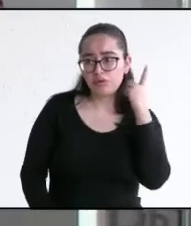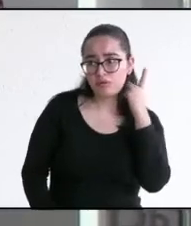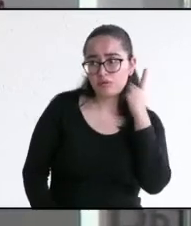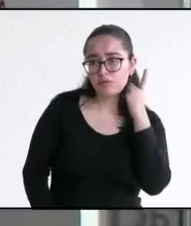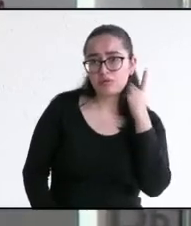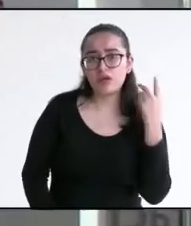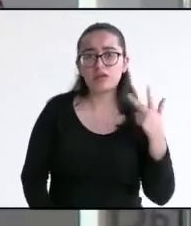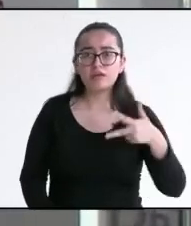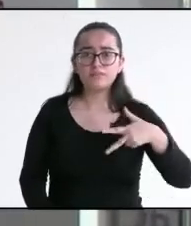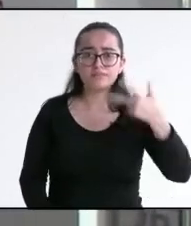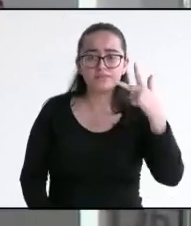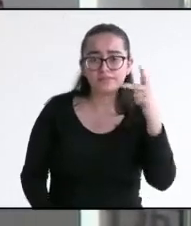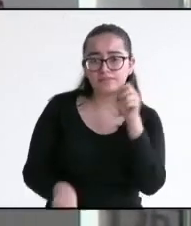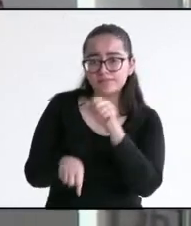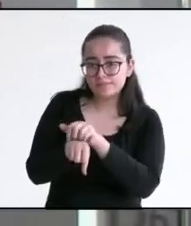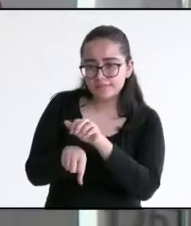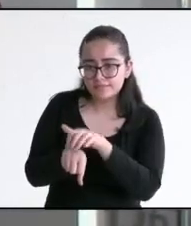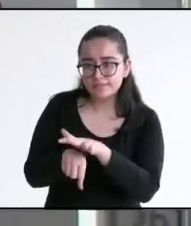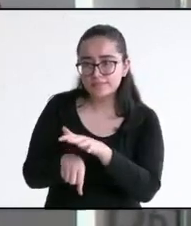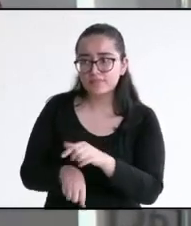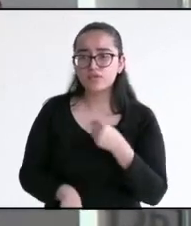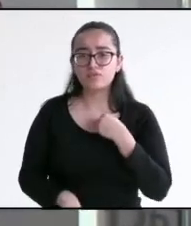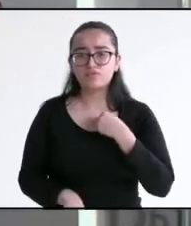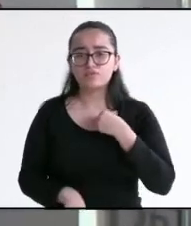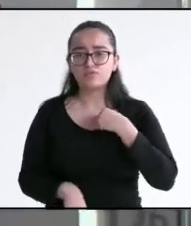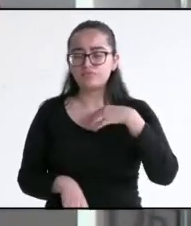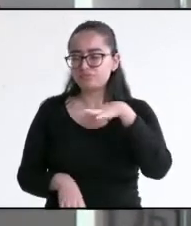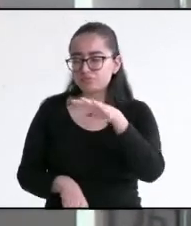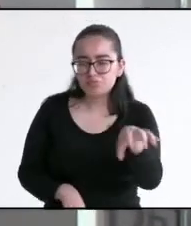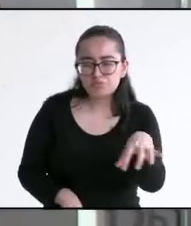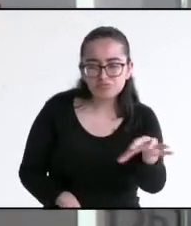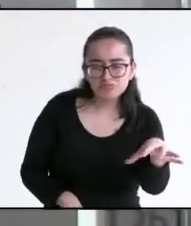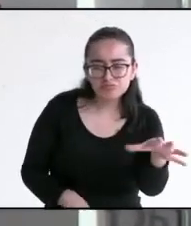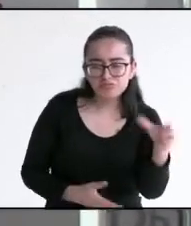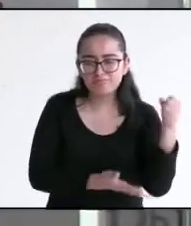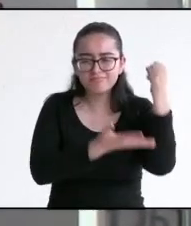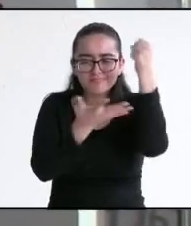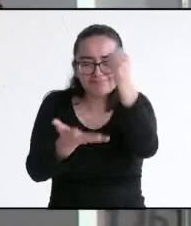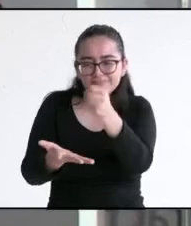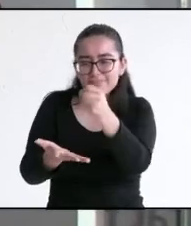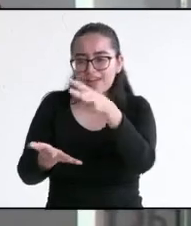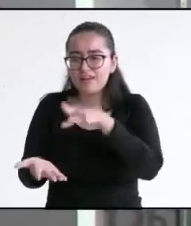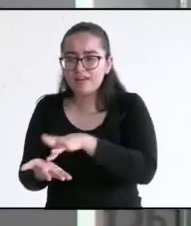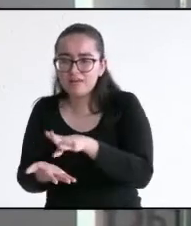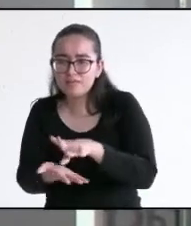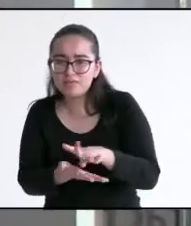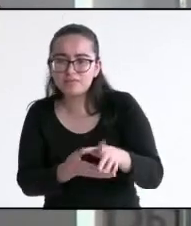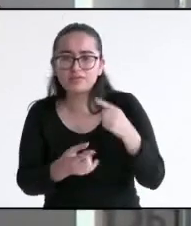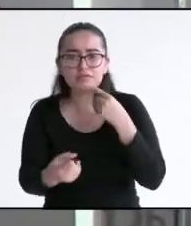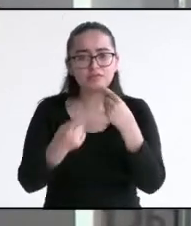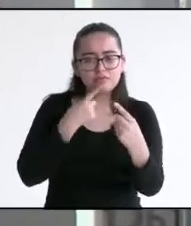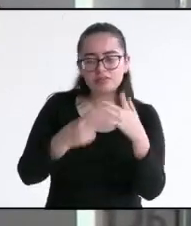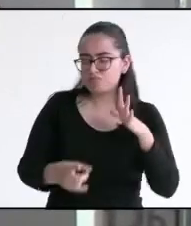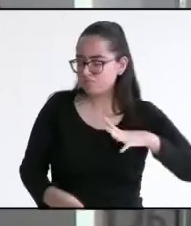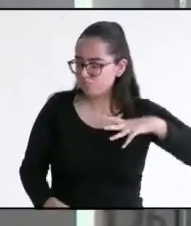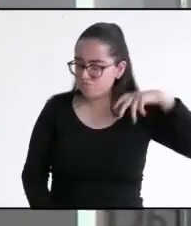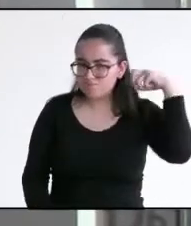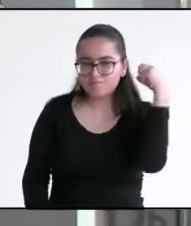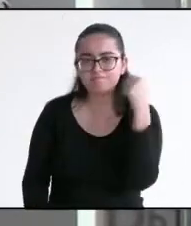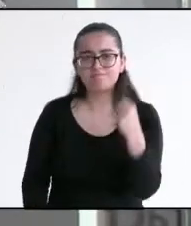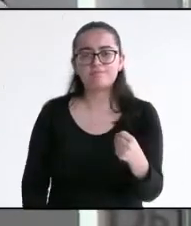13. Durante este tiempo he realizado gestiones en todos los municipios. Me presento en este debate con orgullo y con la frente en alto.